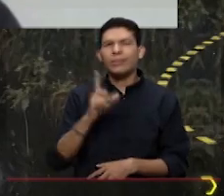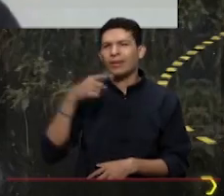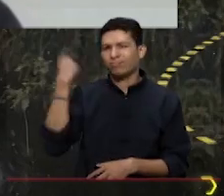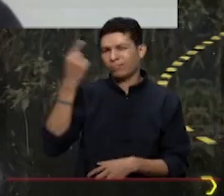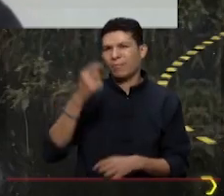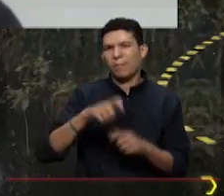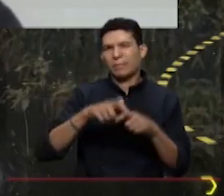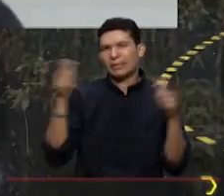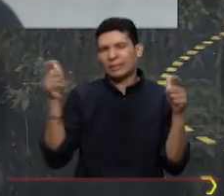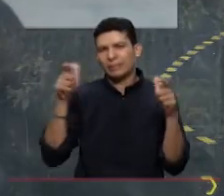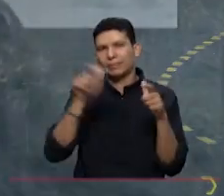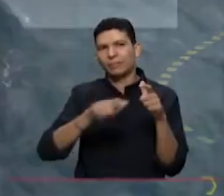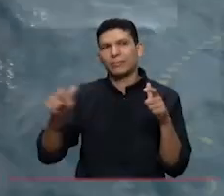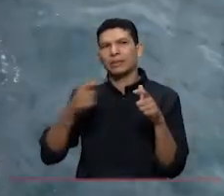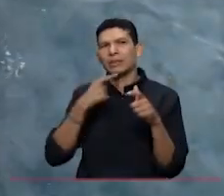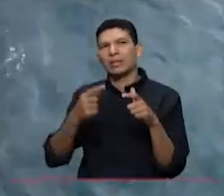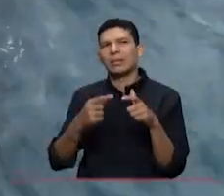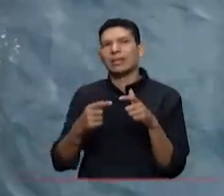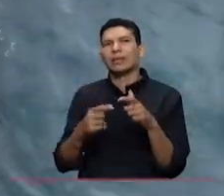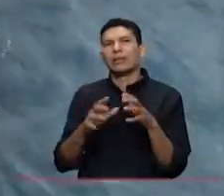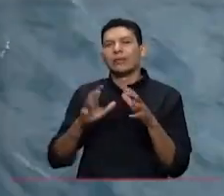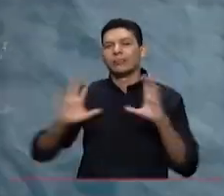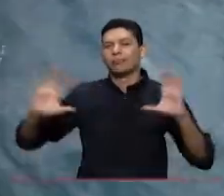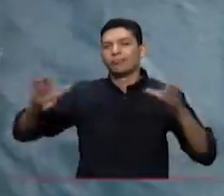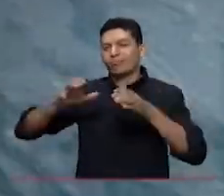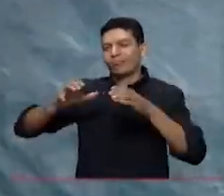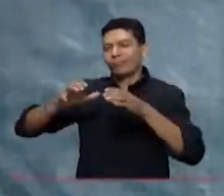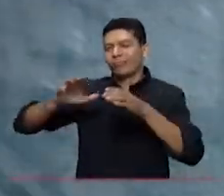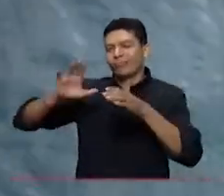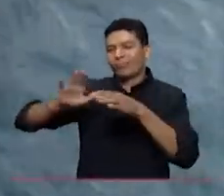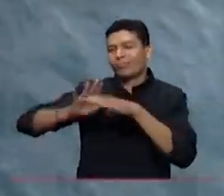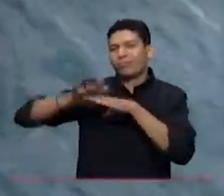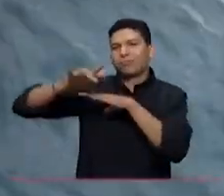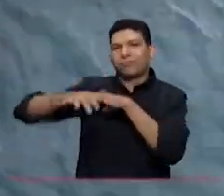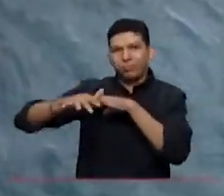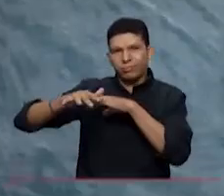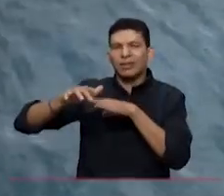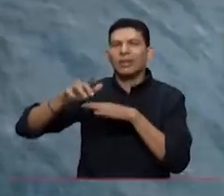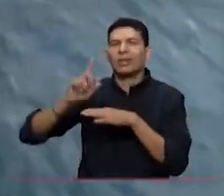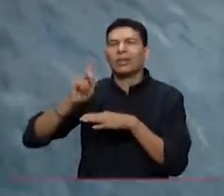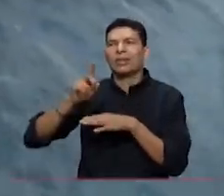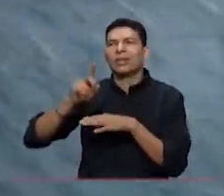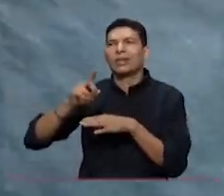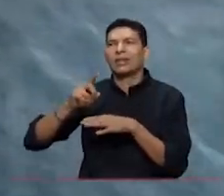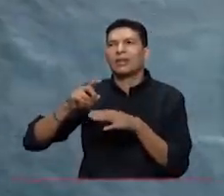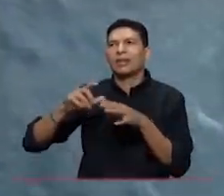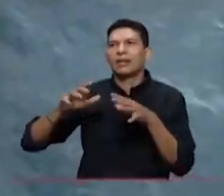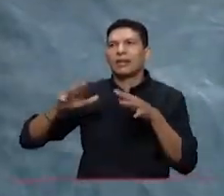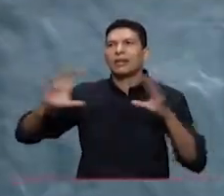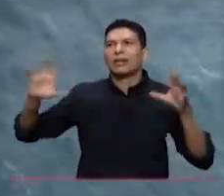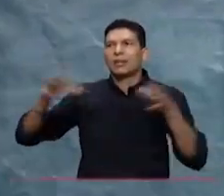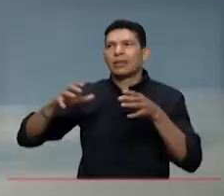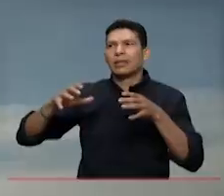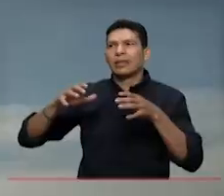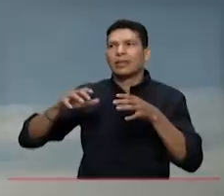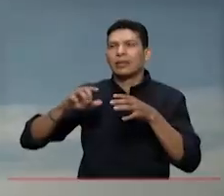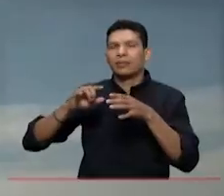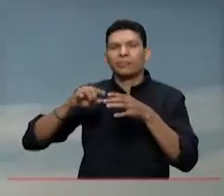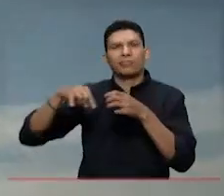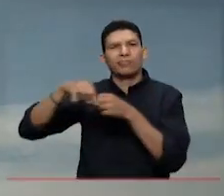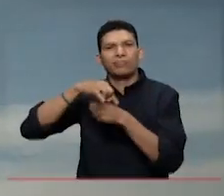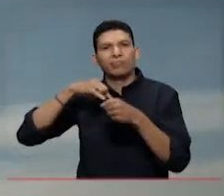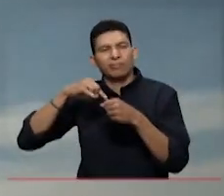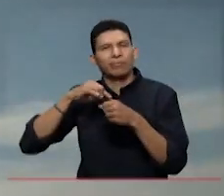de la gente conoce una cuenca, conocen los planes para las cuencas, conocen